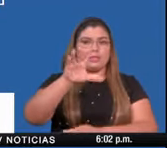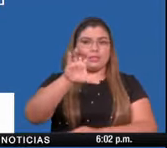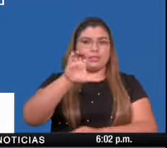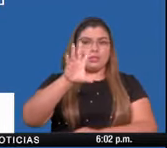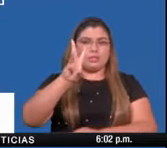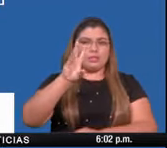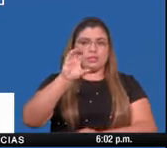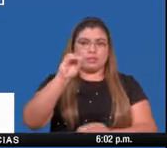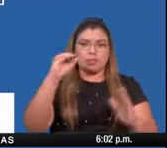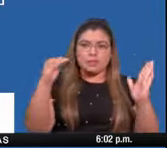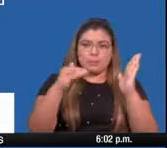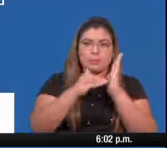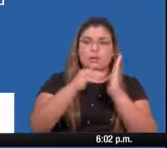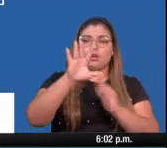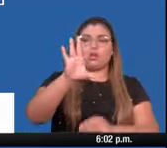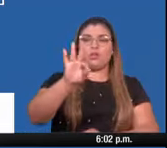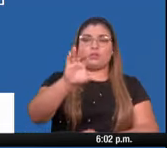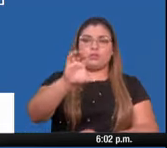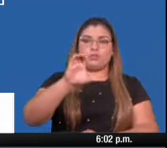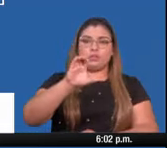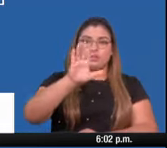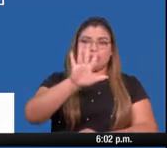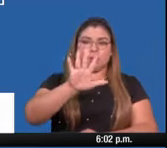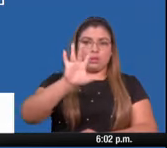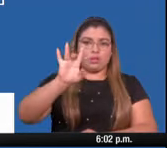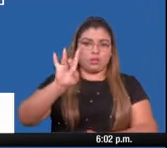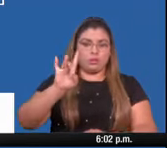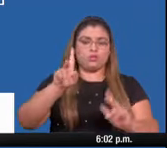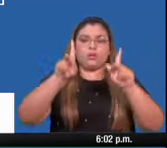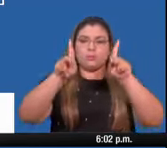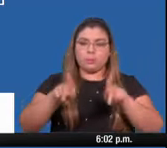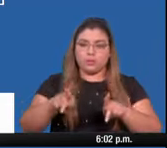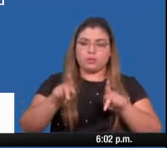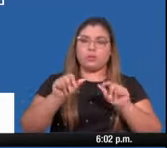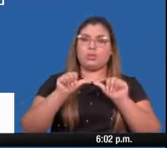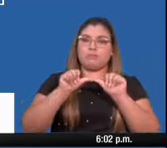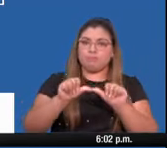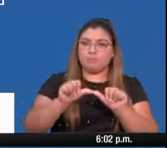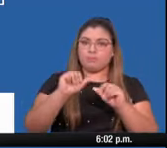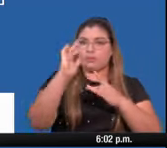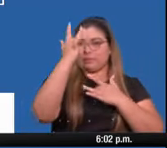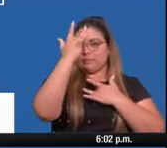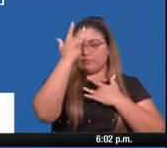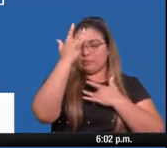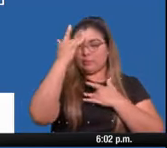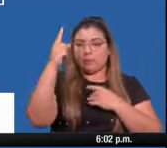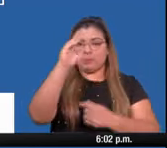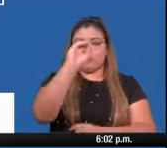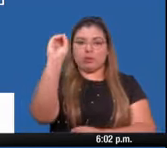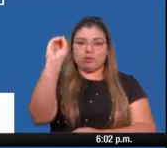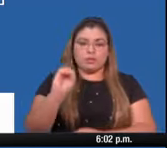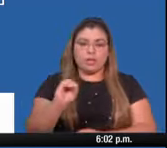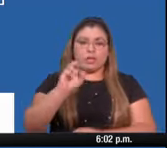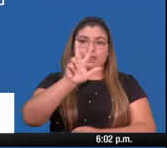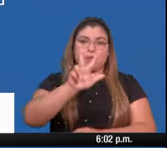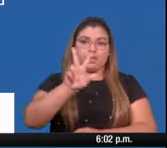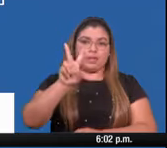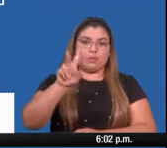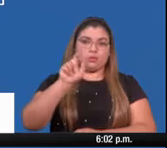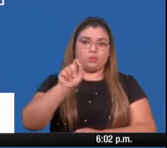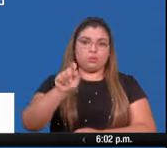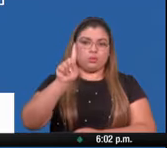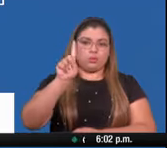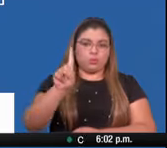.958 casos activos, para un porcentaje de 32